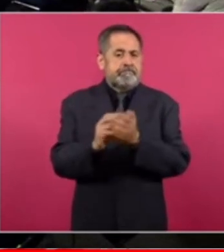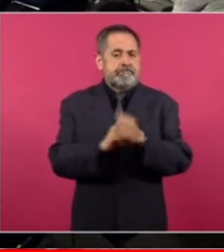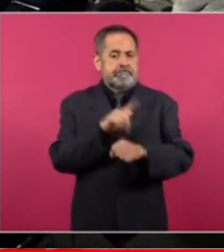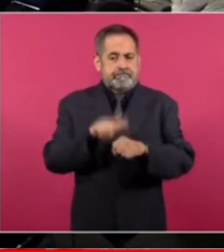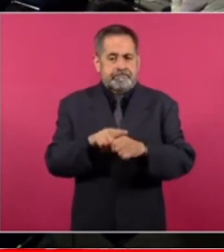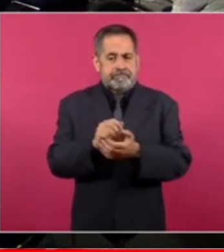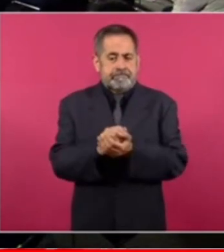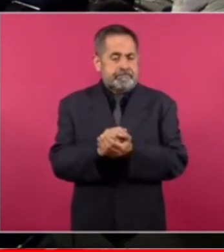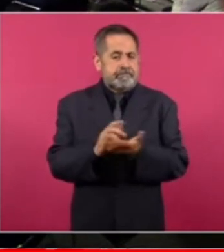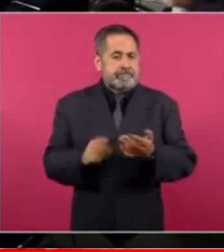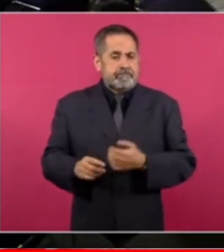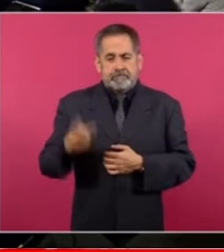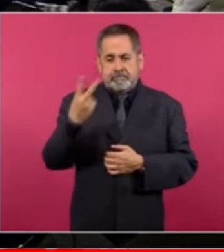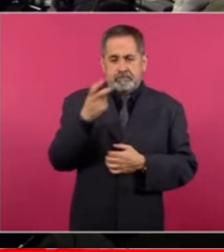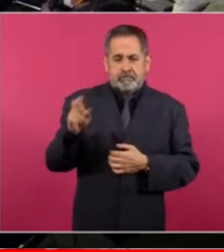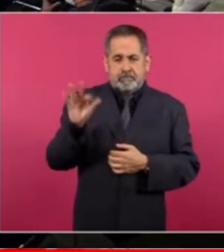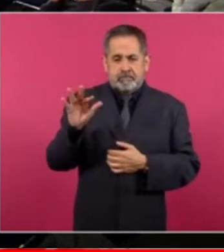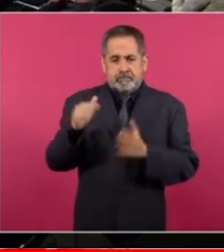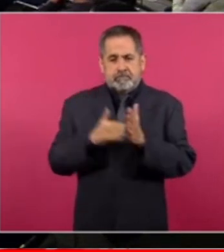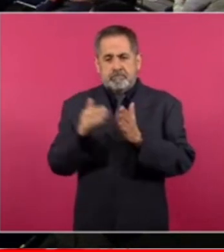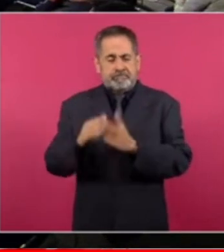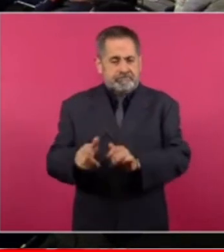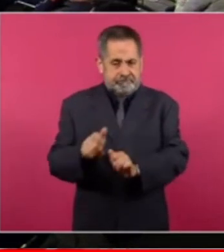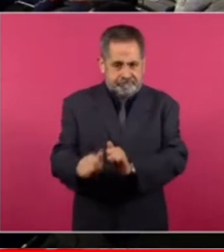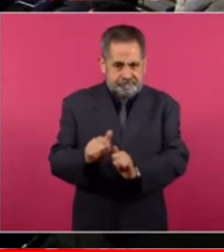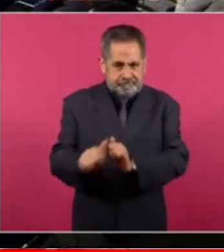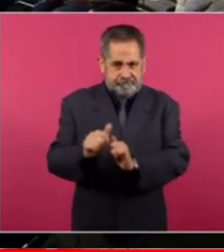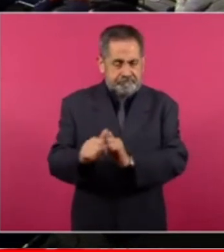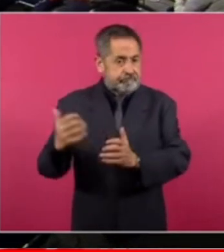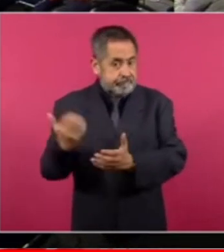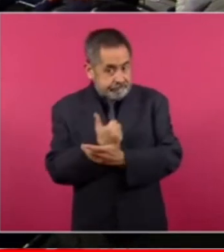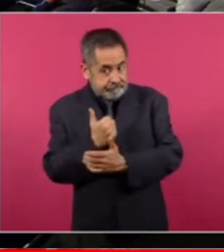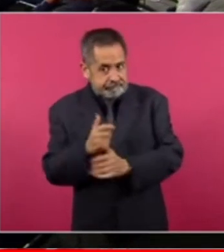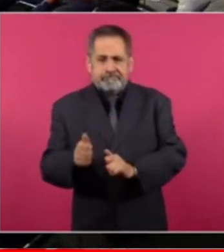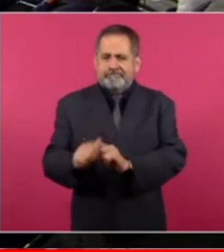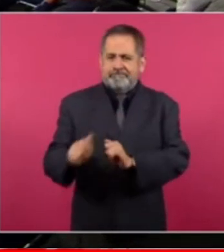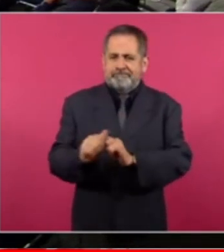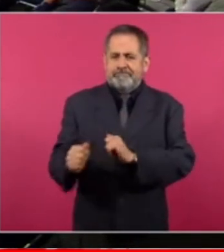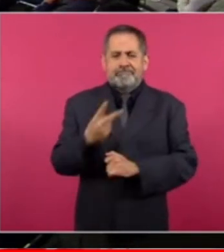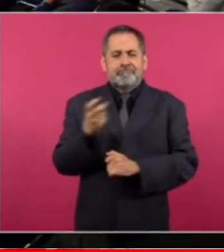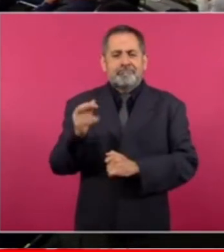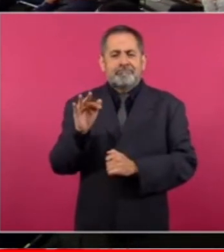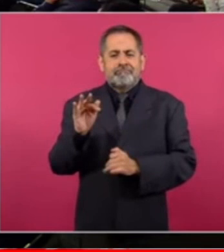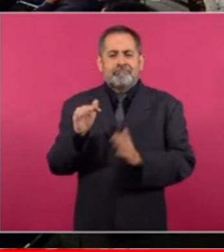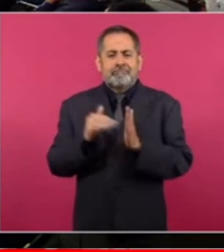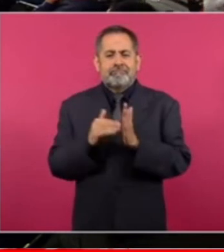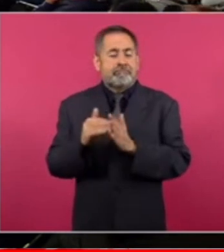son 240 millones en efectivo pero además